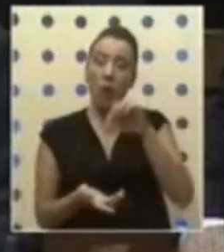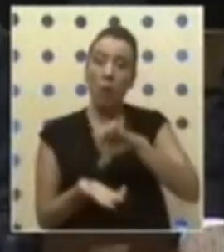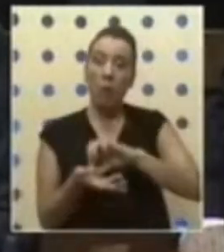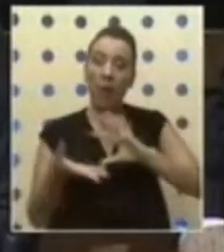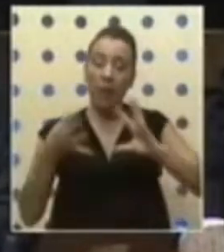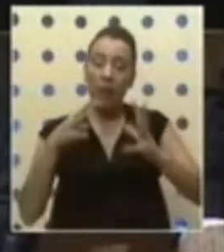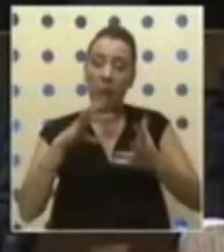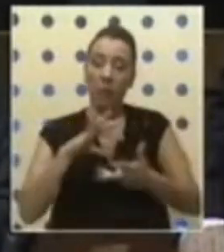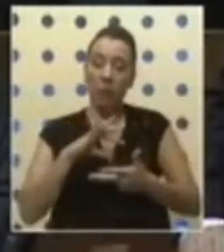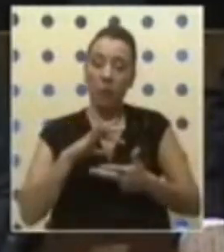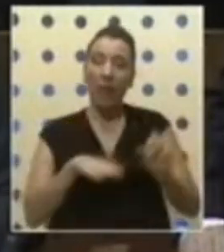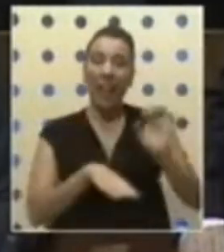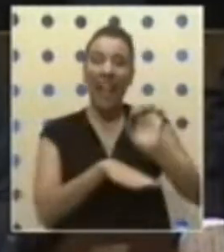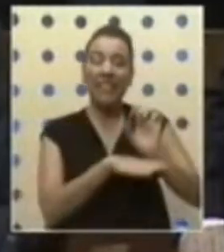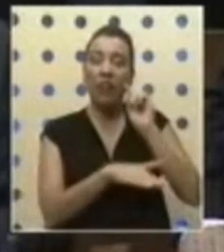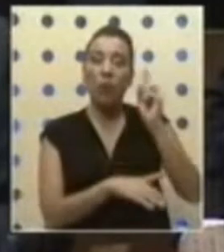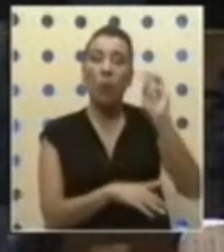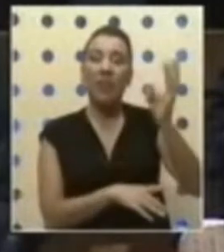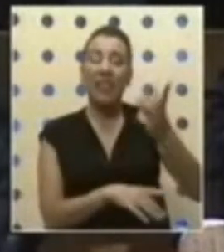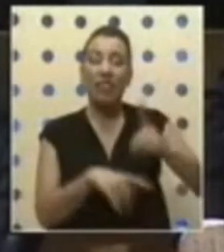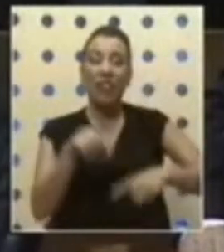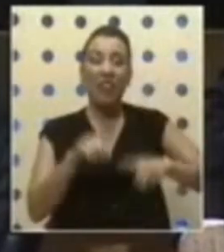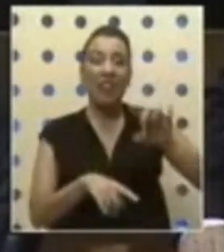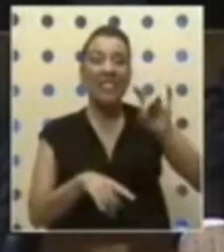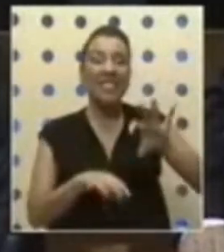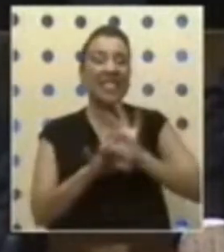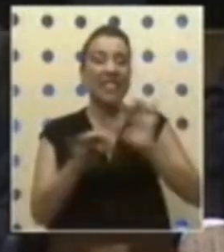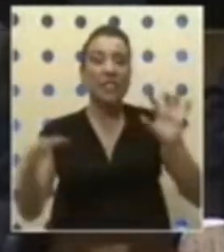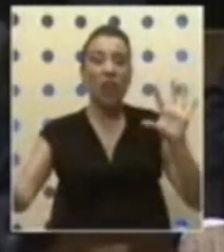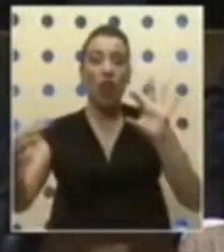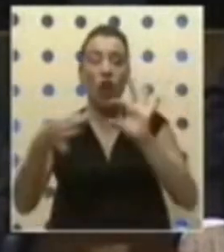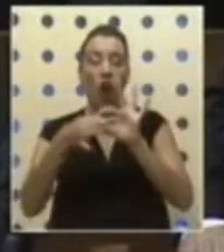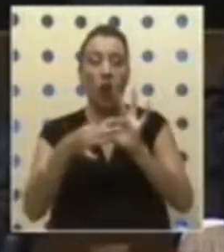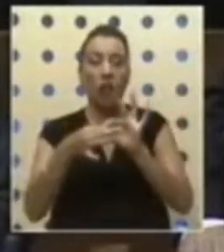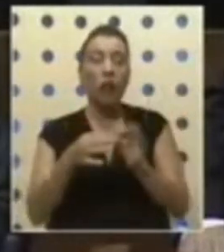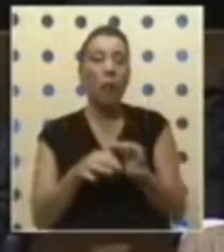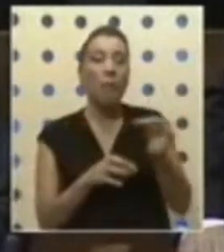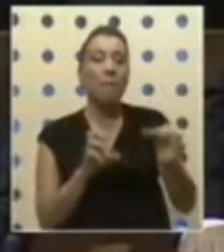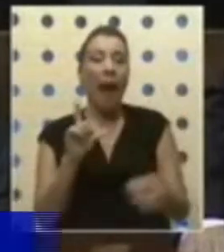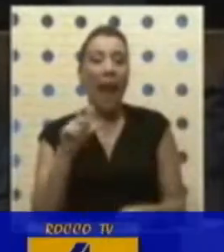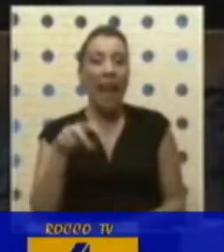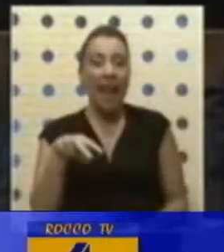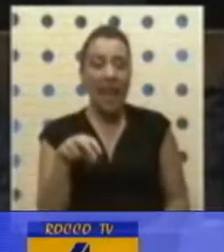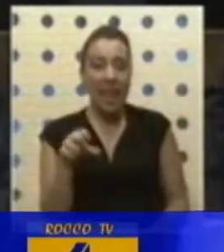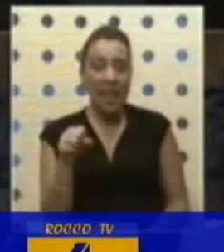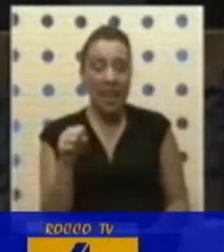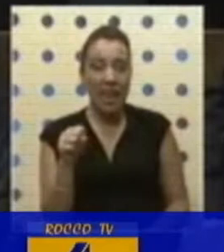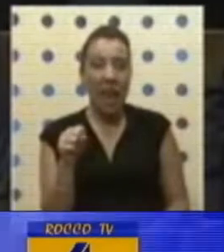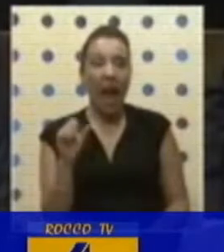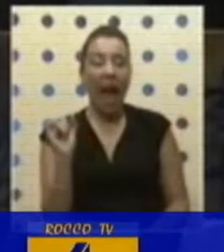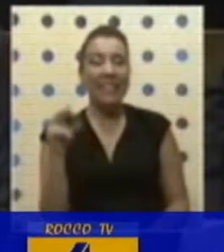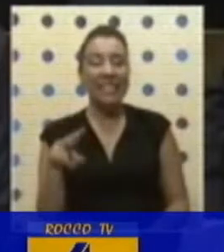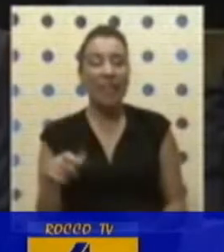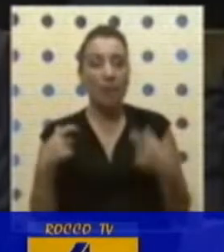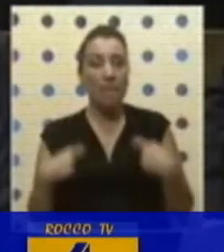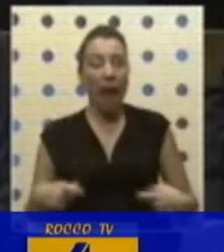mundo que su Estado tiene un tercio de su territorio sin conectividad. Y me refiero a las provincias de Palena, a las regiones de Aysén y de